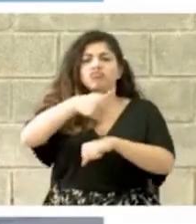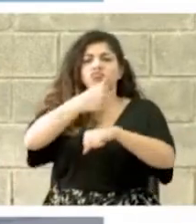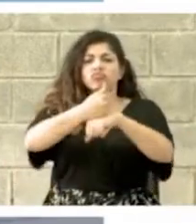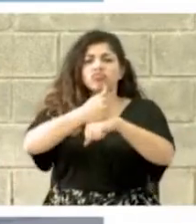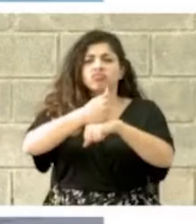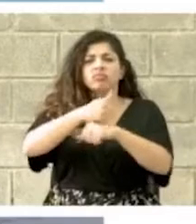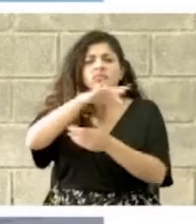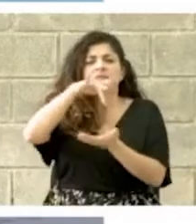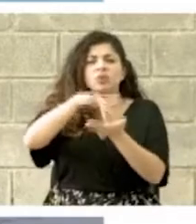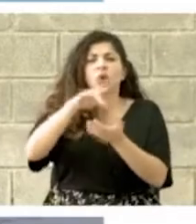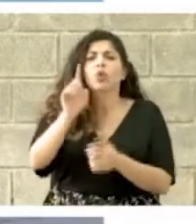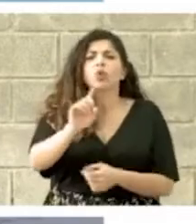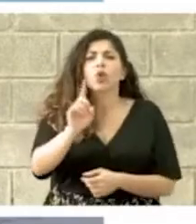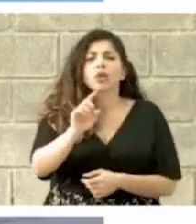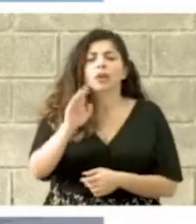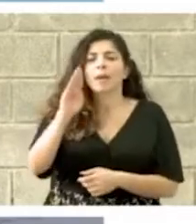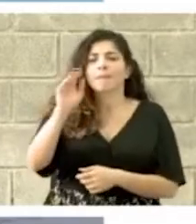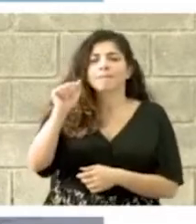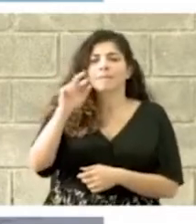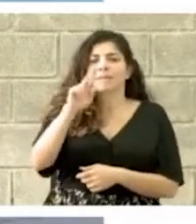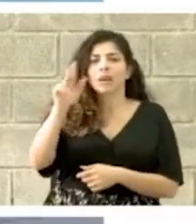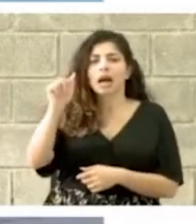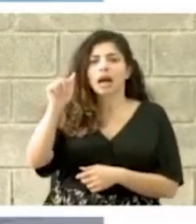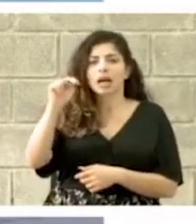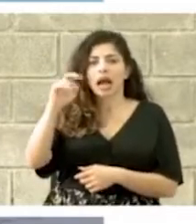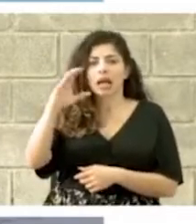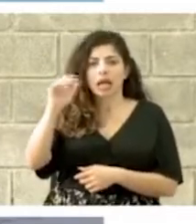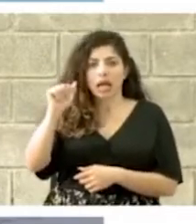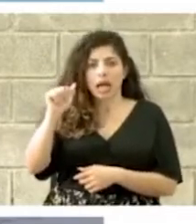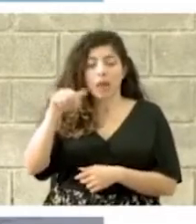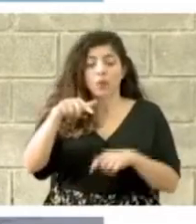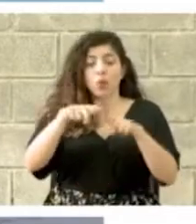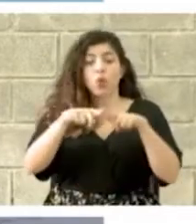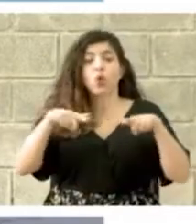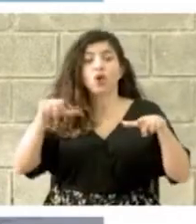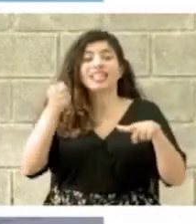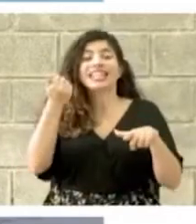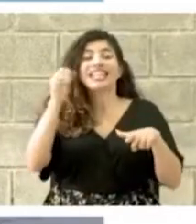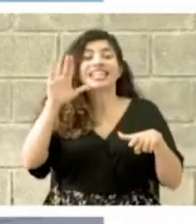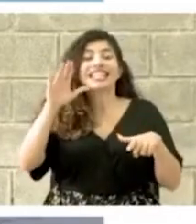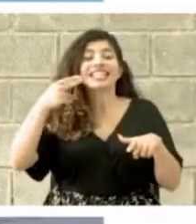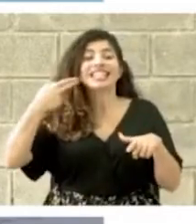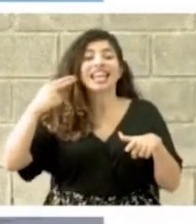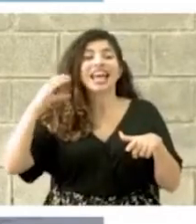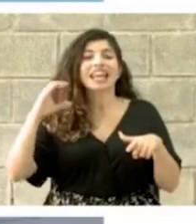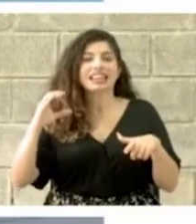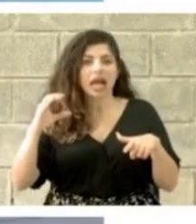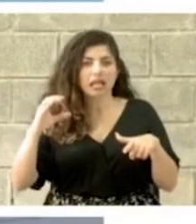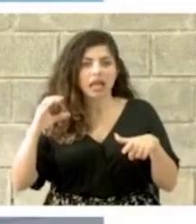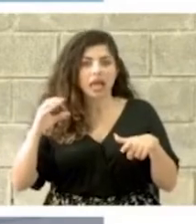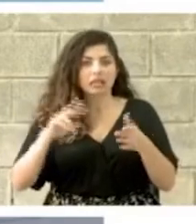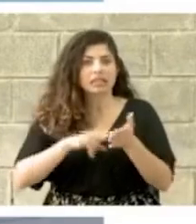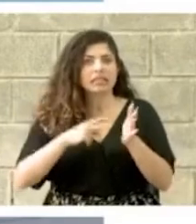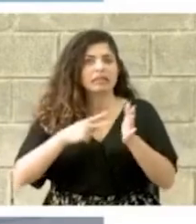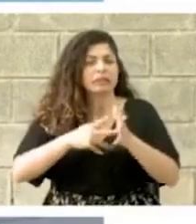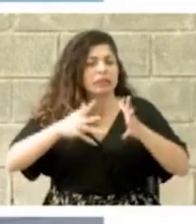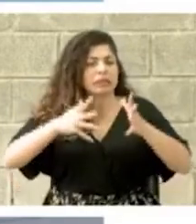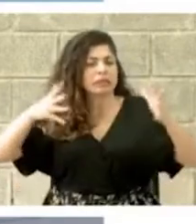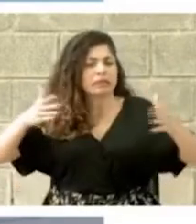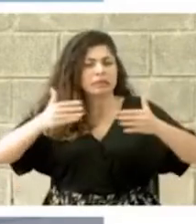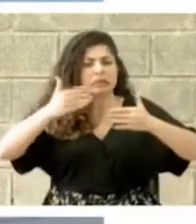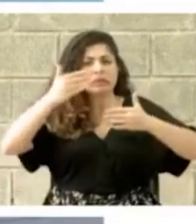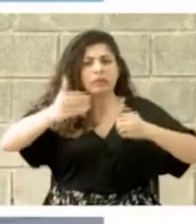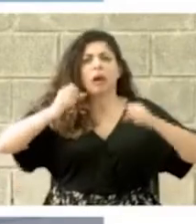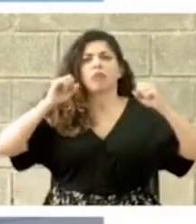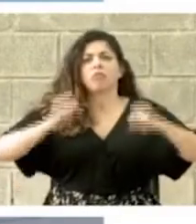en el distrito de Barranca. En un terreno de 15 hectáreas. Entonces, hay amplitud para hacer